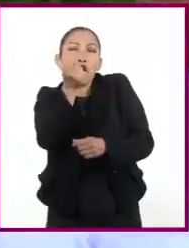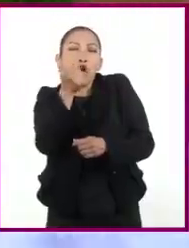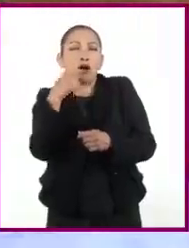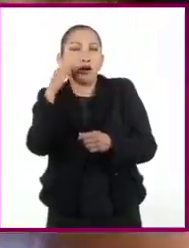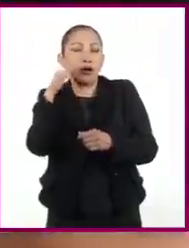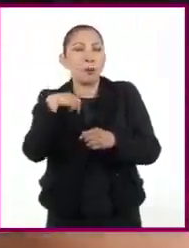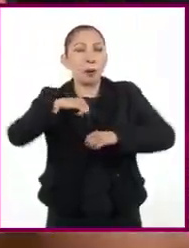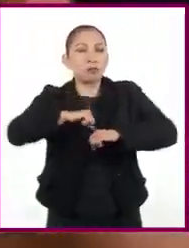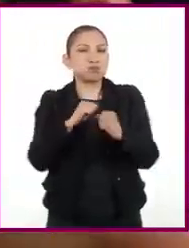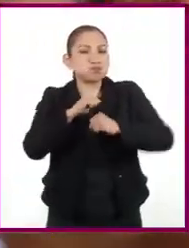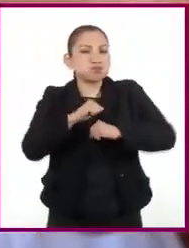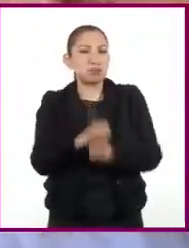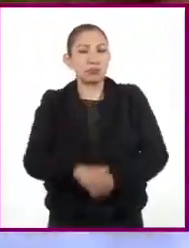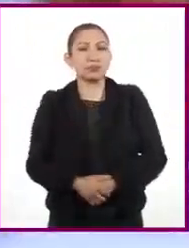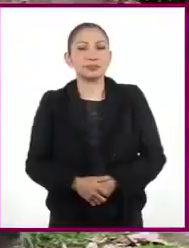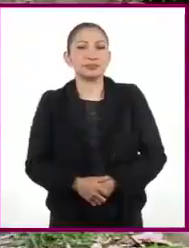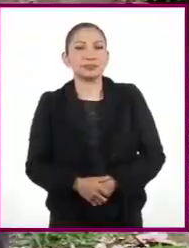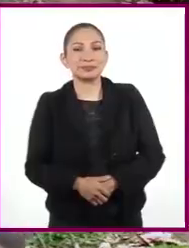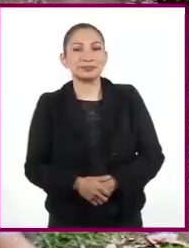gallina